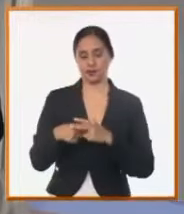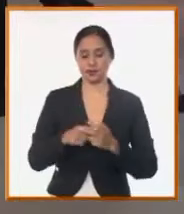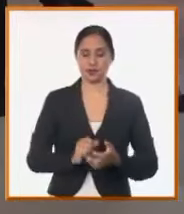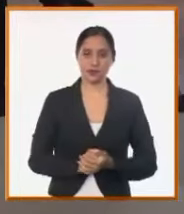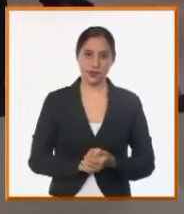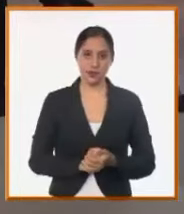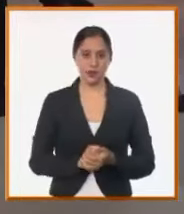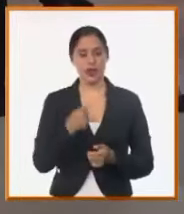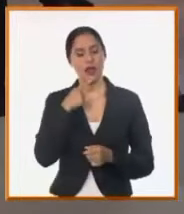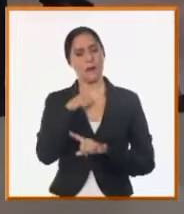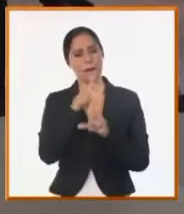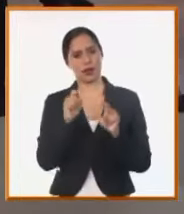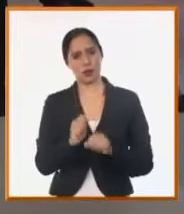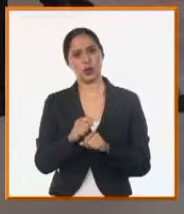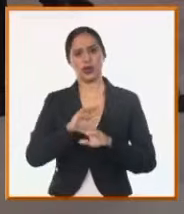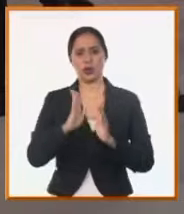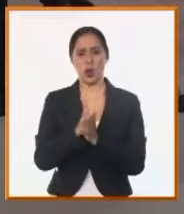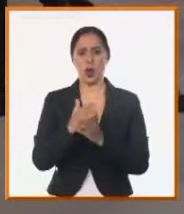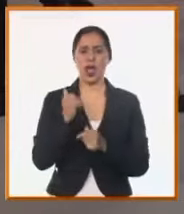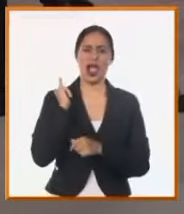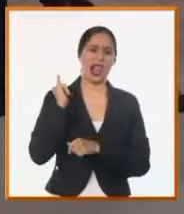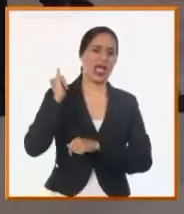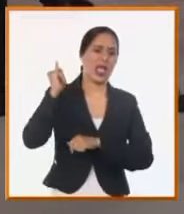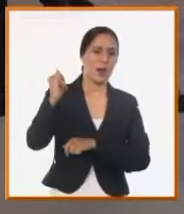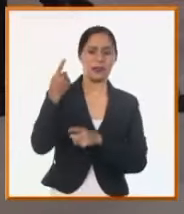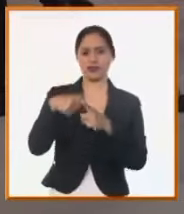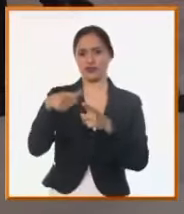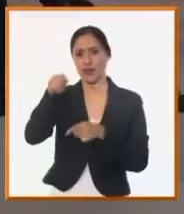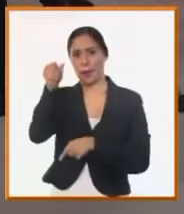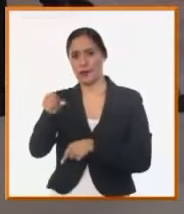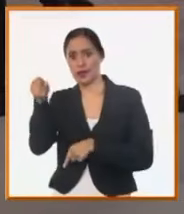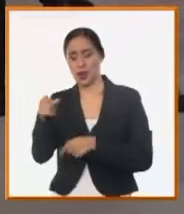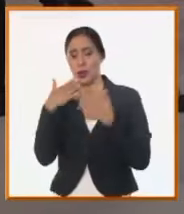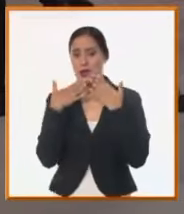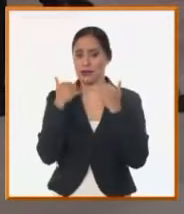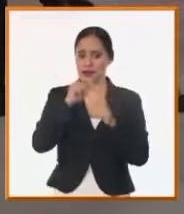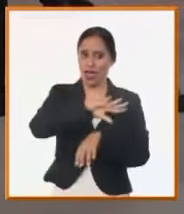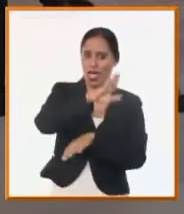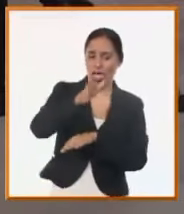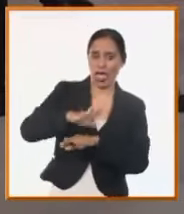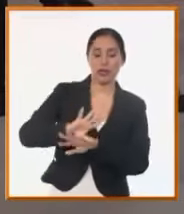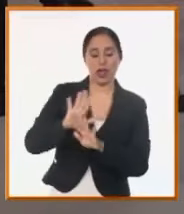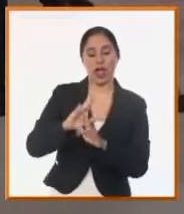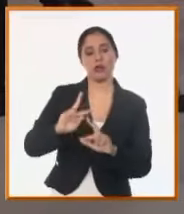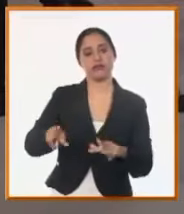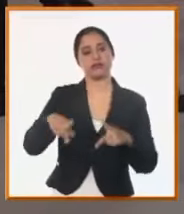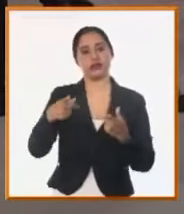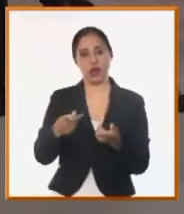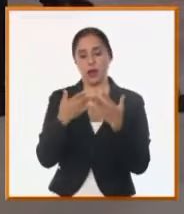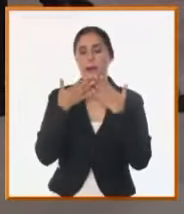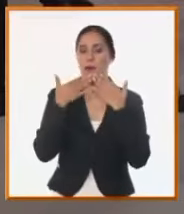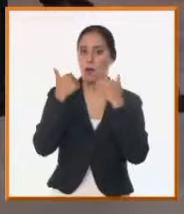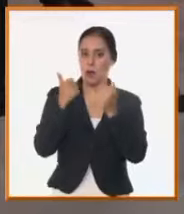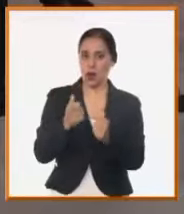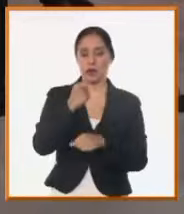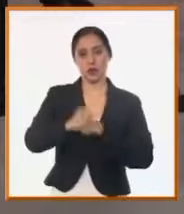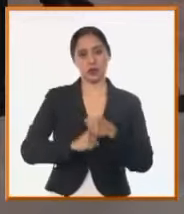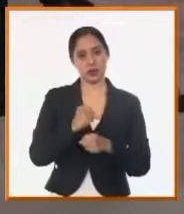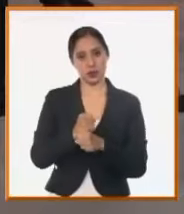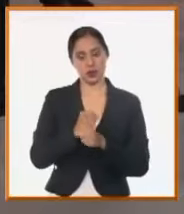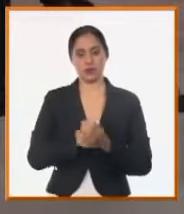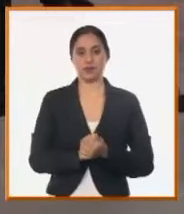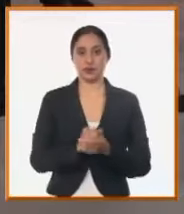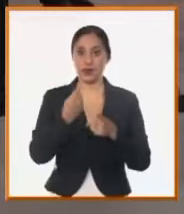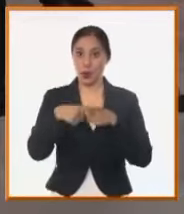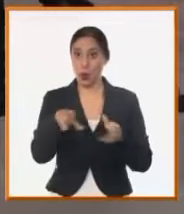hecho si le sigue llegando a esos lejos que no estaba llegando. Sí, enseguida, inmediatamente que se recupere vuelven a incorporarse los servicios de estabilización. En el caso de